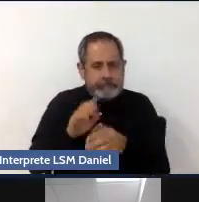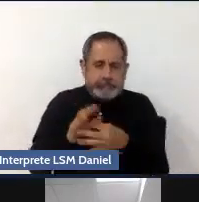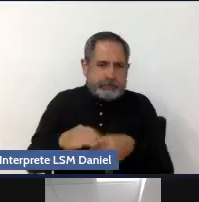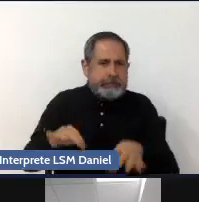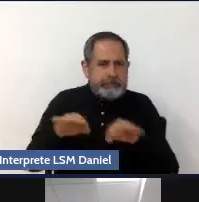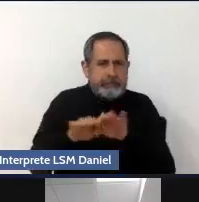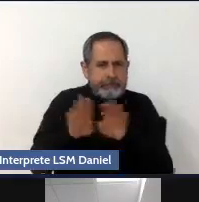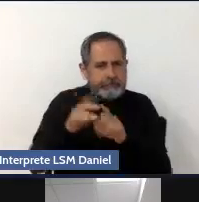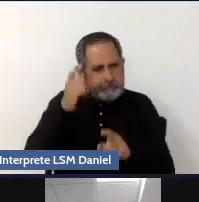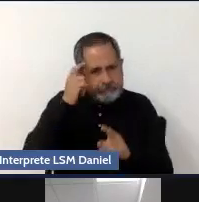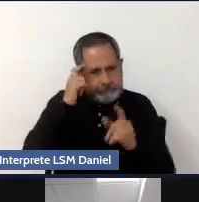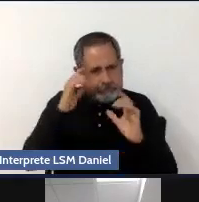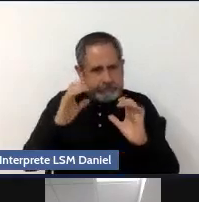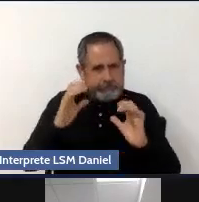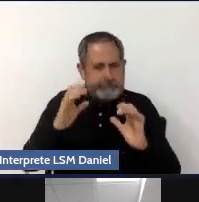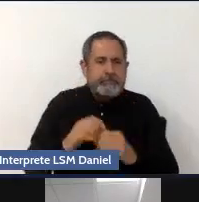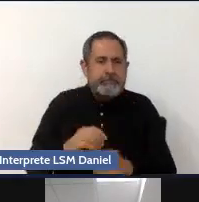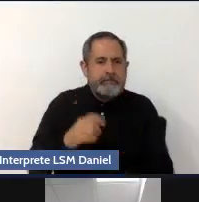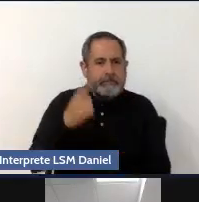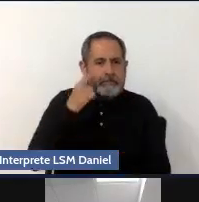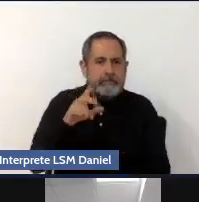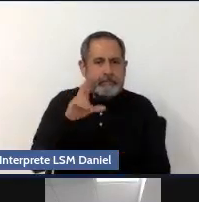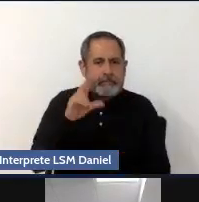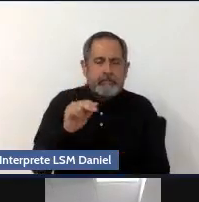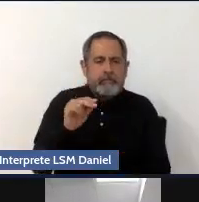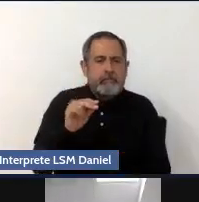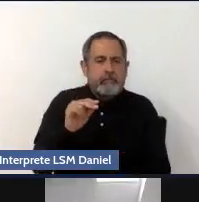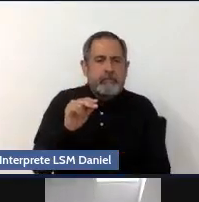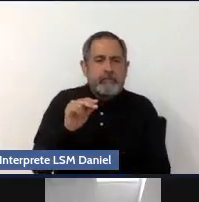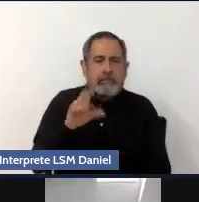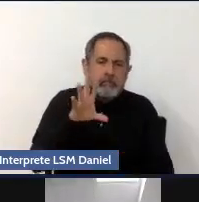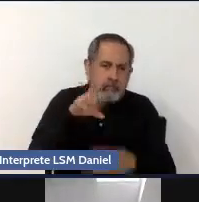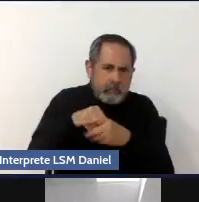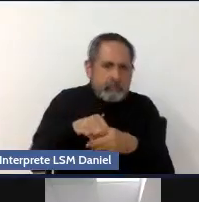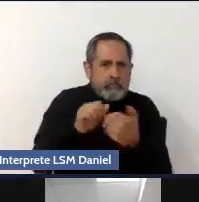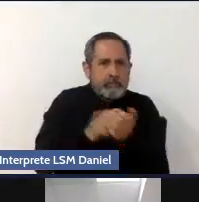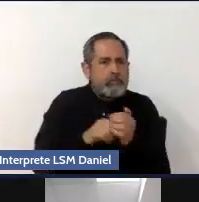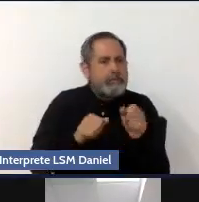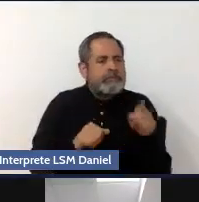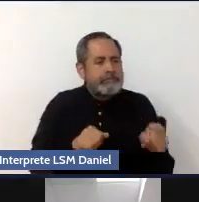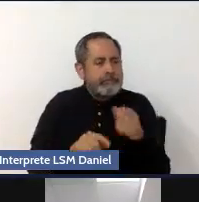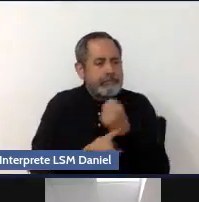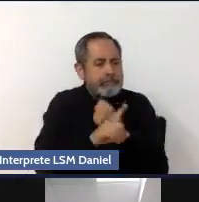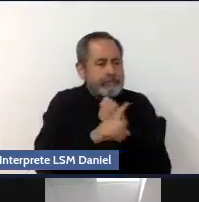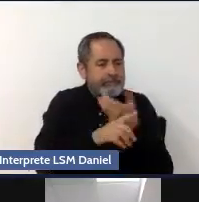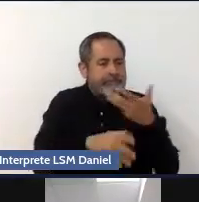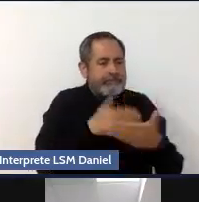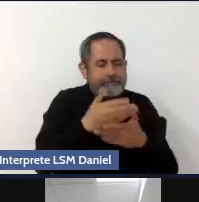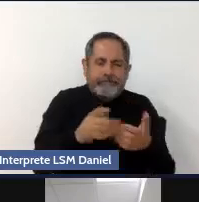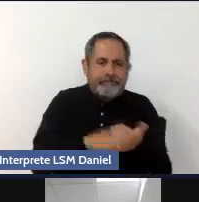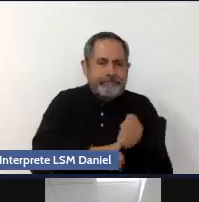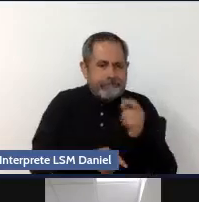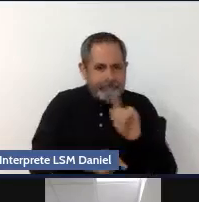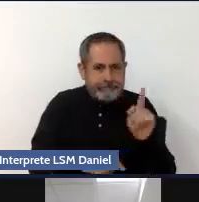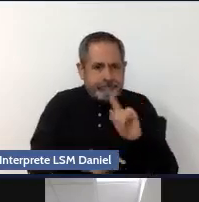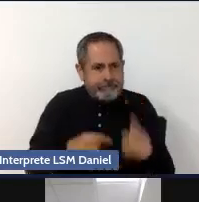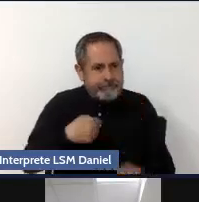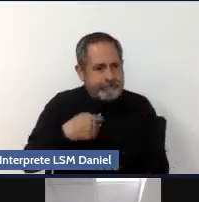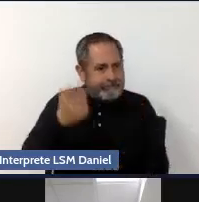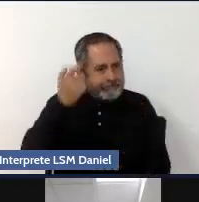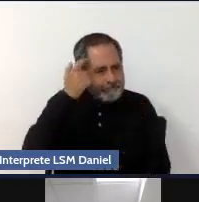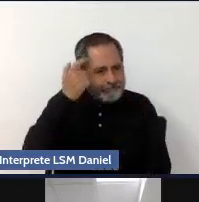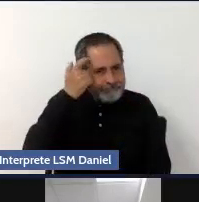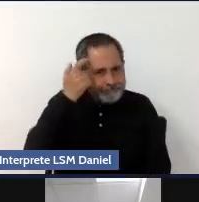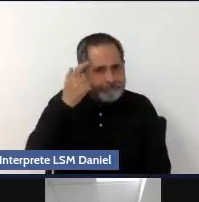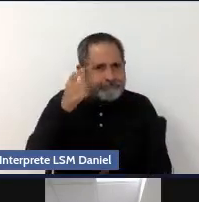posible para no vernos involucrados en una situación problemática y nos demos cuenta justo cuando